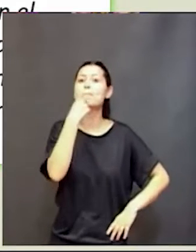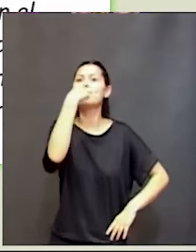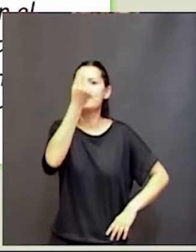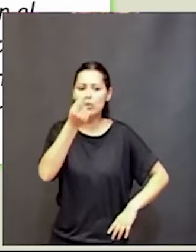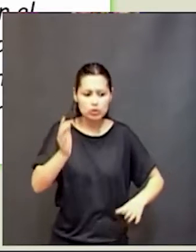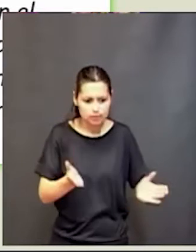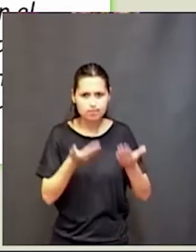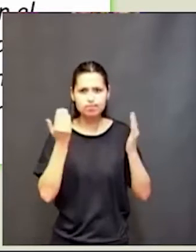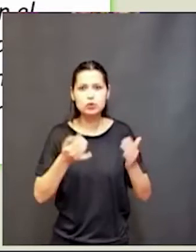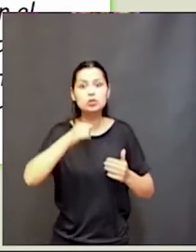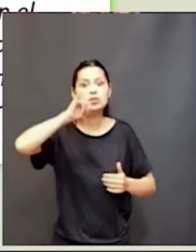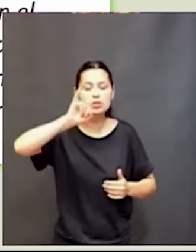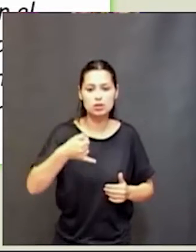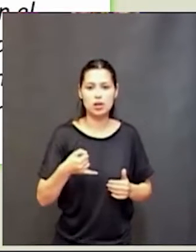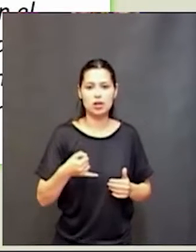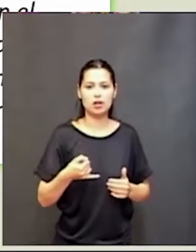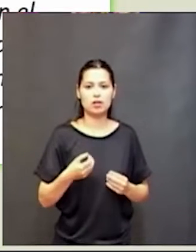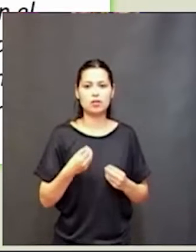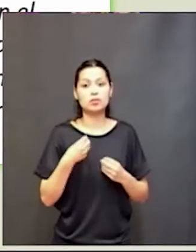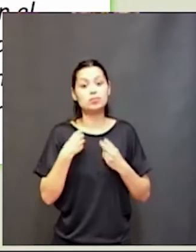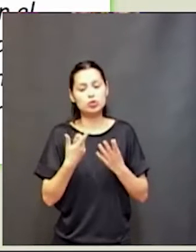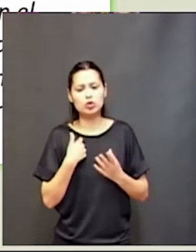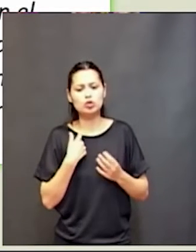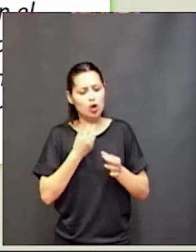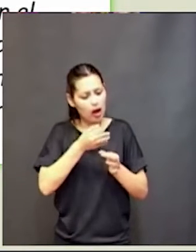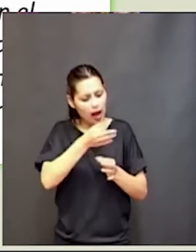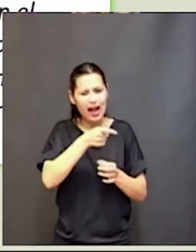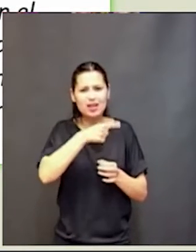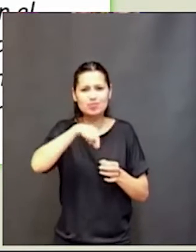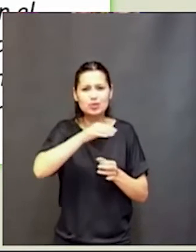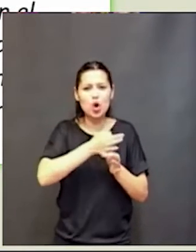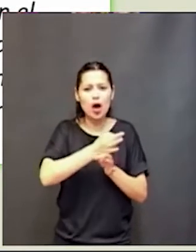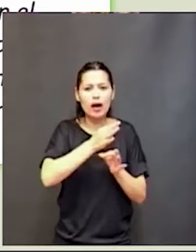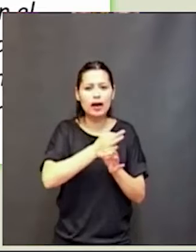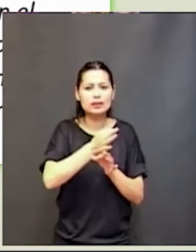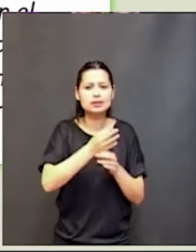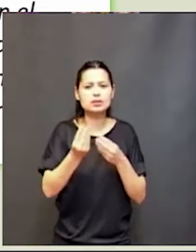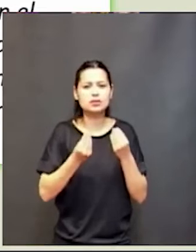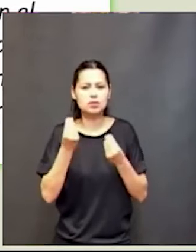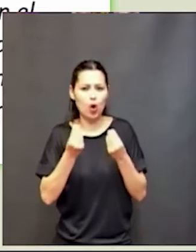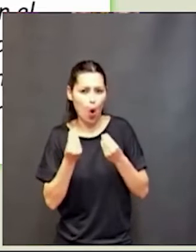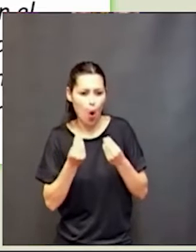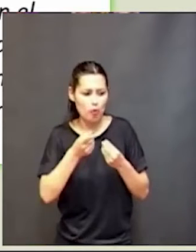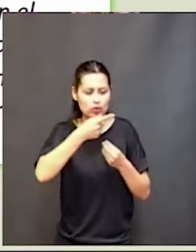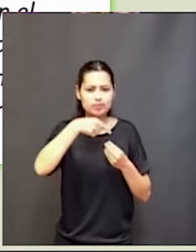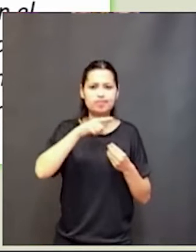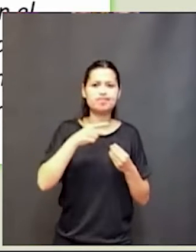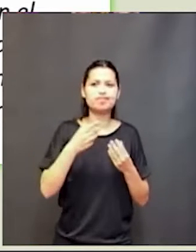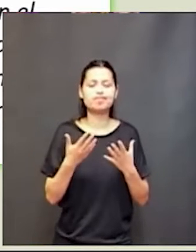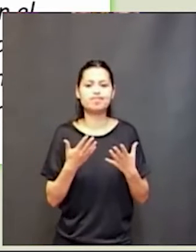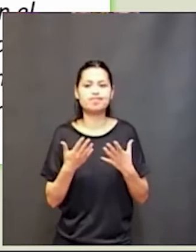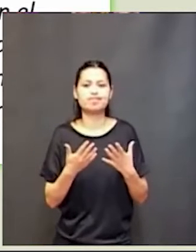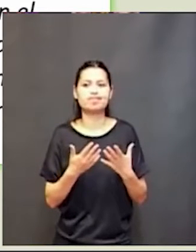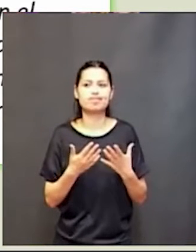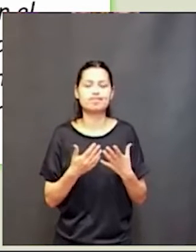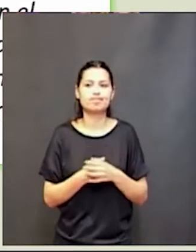enseñarles a tener mejores intenciones, a tener qué es lo